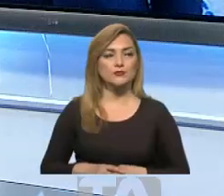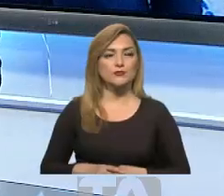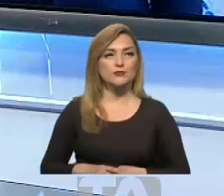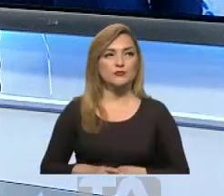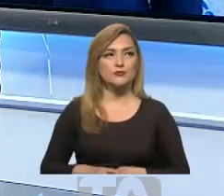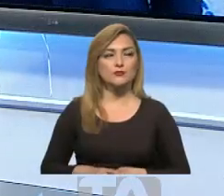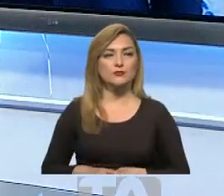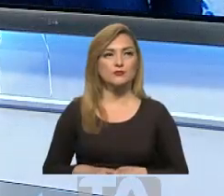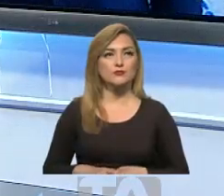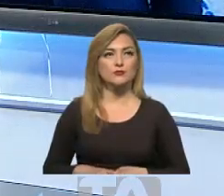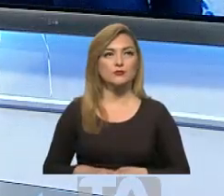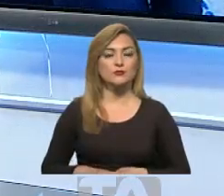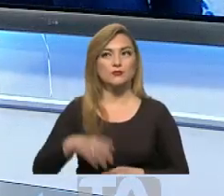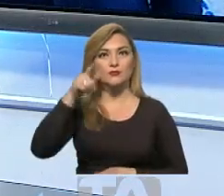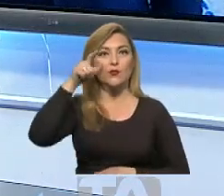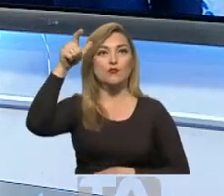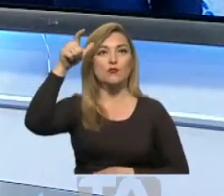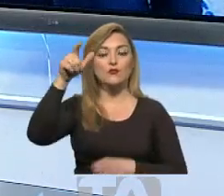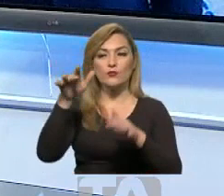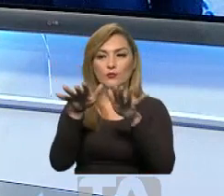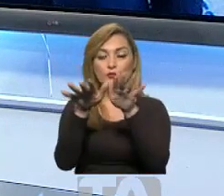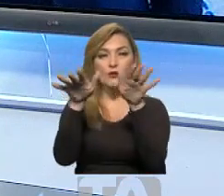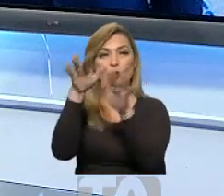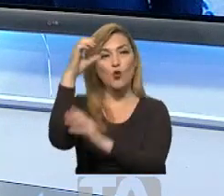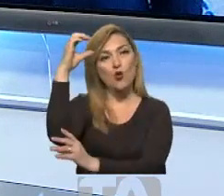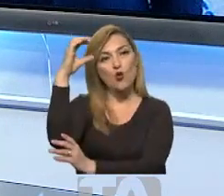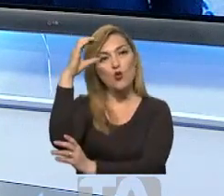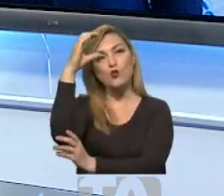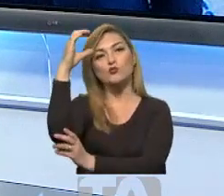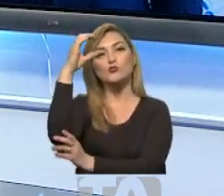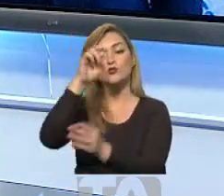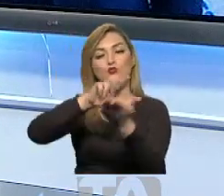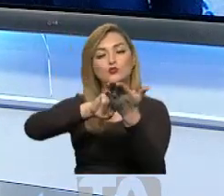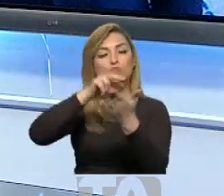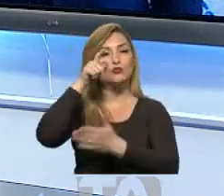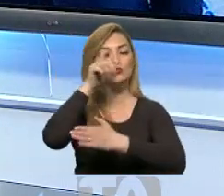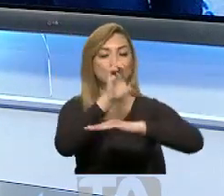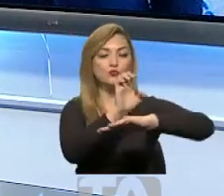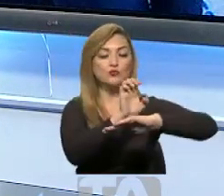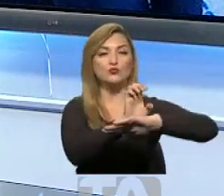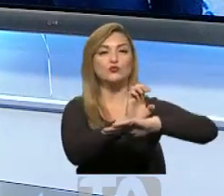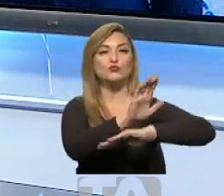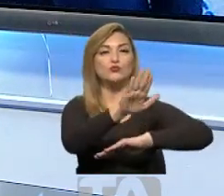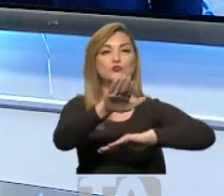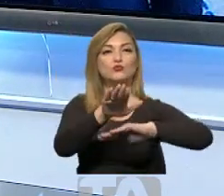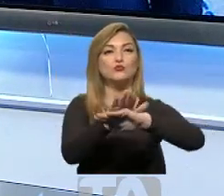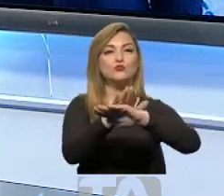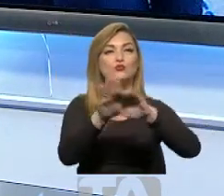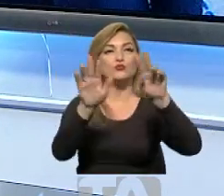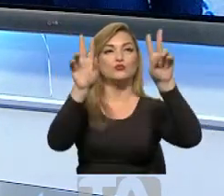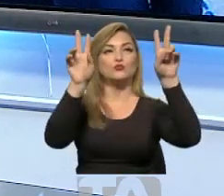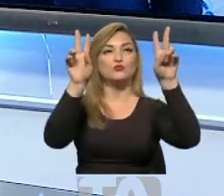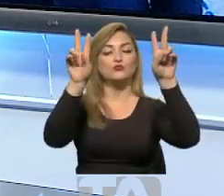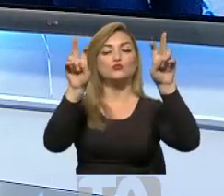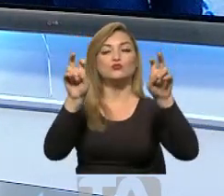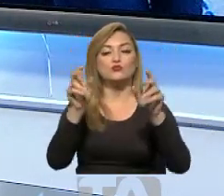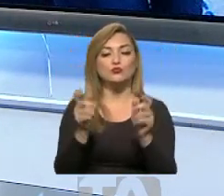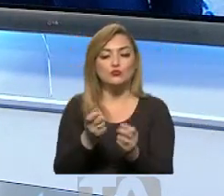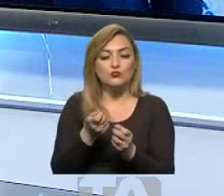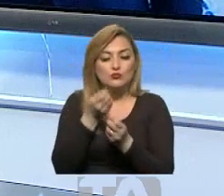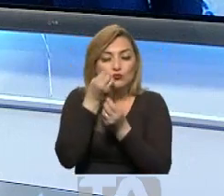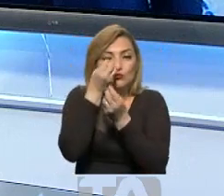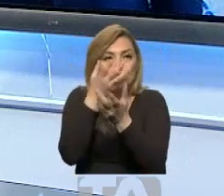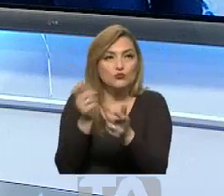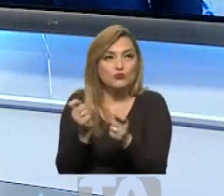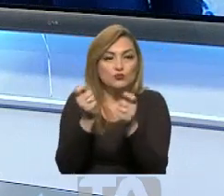El fiscal general de Colombia se reunió con la fiscal del Ecuador, Diana Salazar, para hablar sobre dónde le entregó información